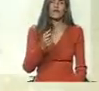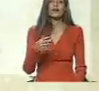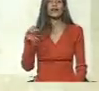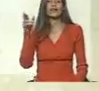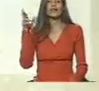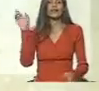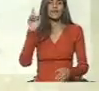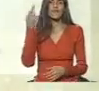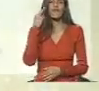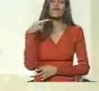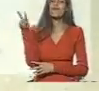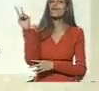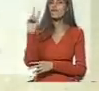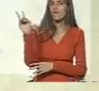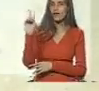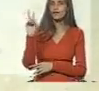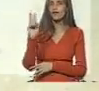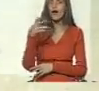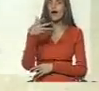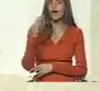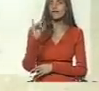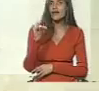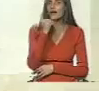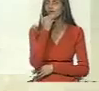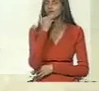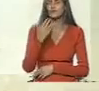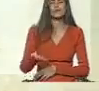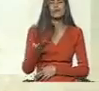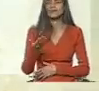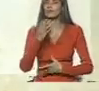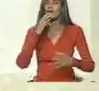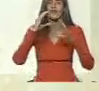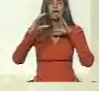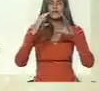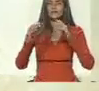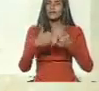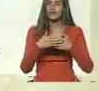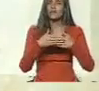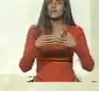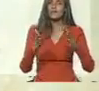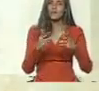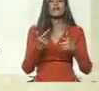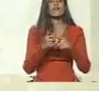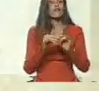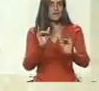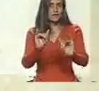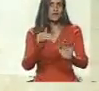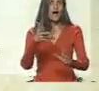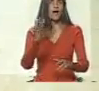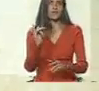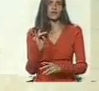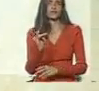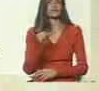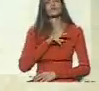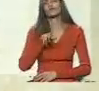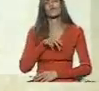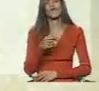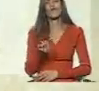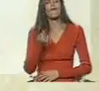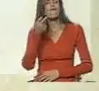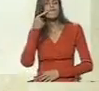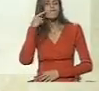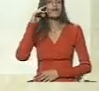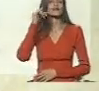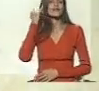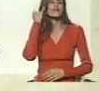República Bolivariana de Venezuela contaba como una herramienta de comunicación popular y que desde allí tumbábamos la falsa